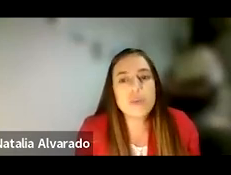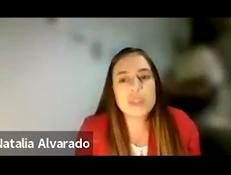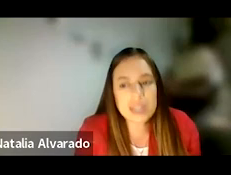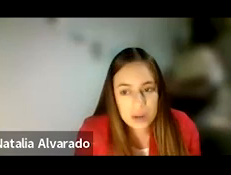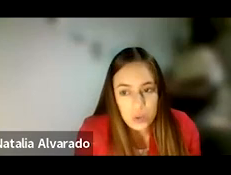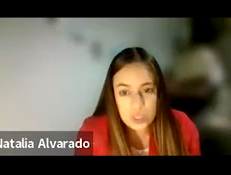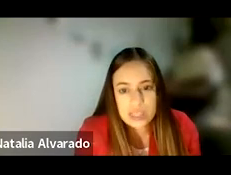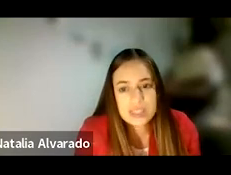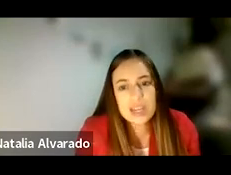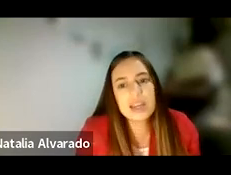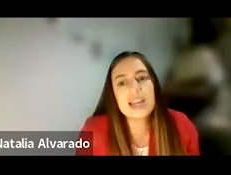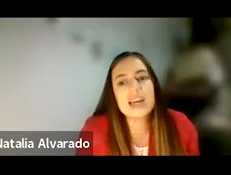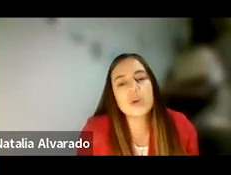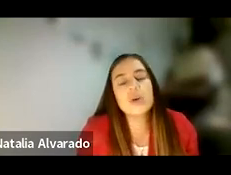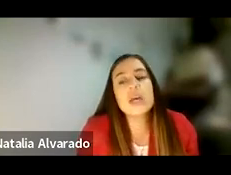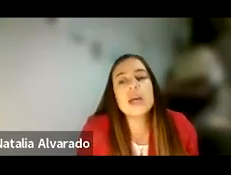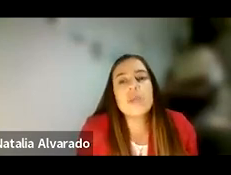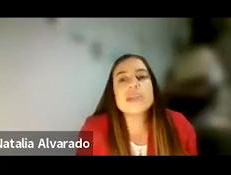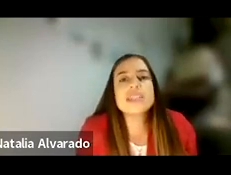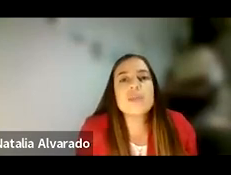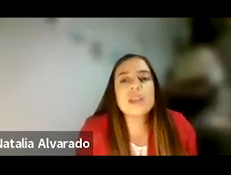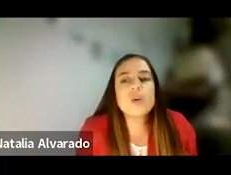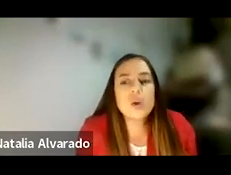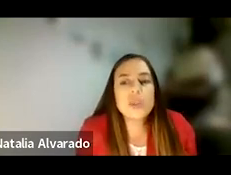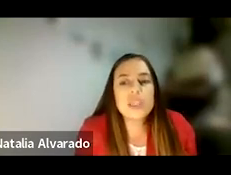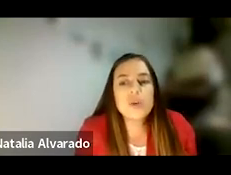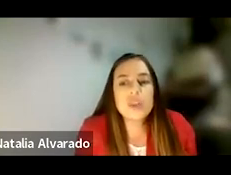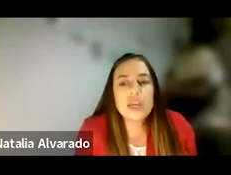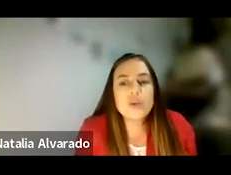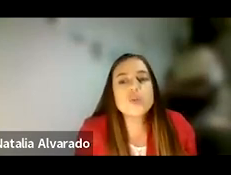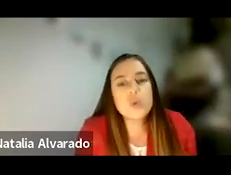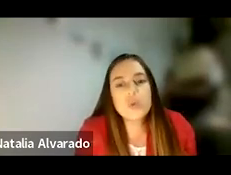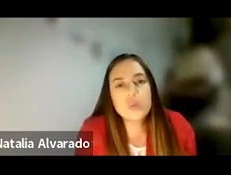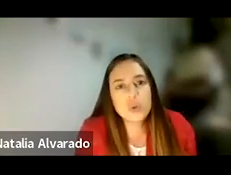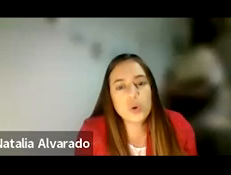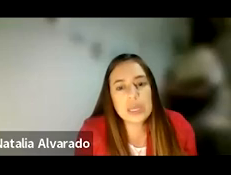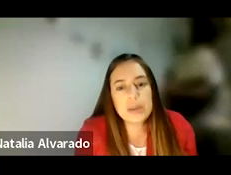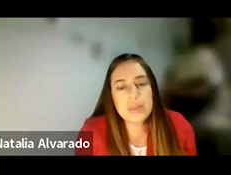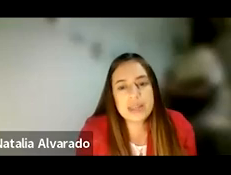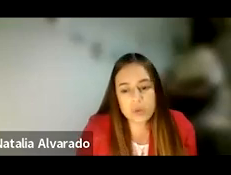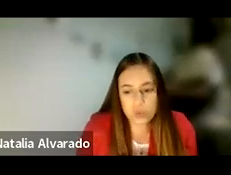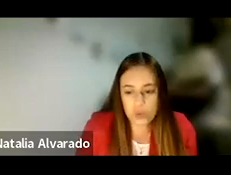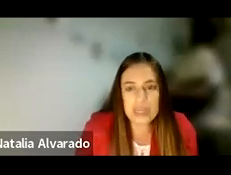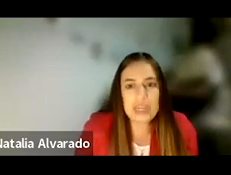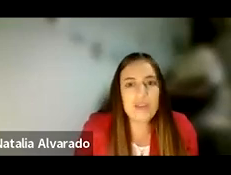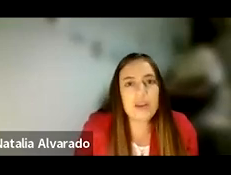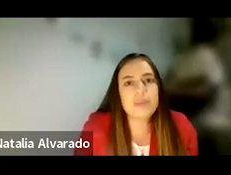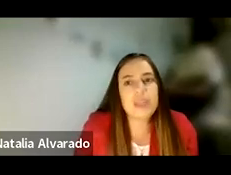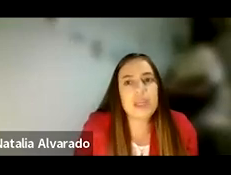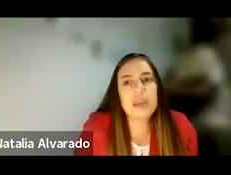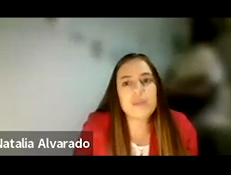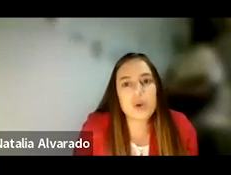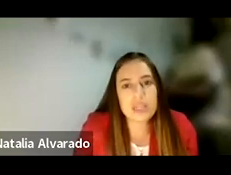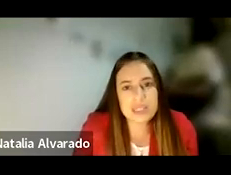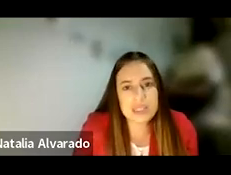también a fomentar la conciencia y la acción, precisamente con el objetivo de construir un mundo más seguro y libre